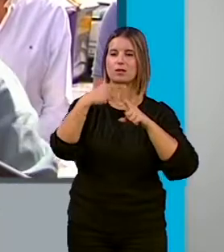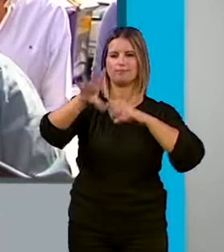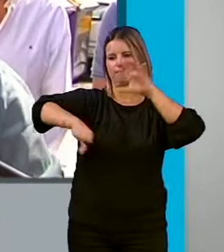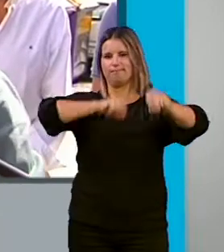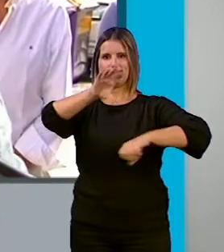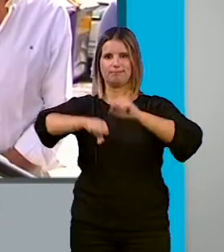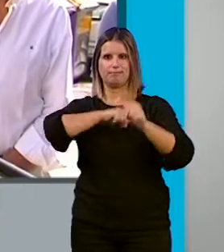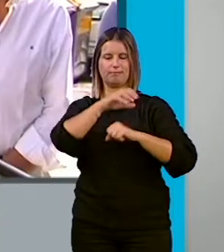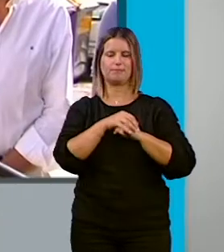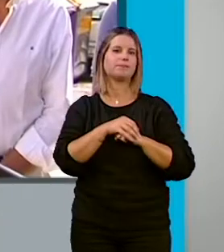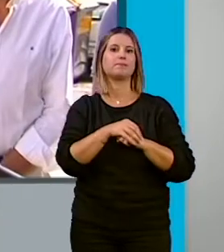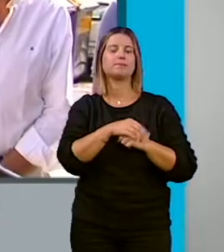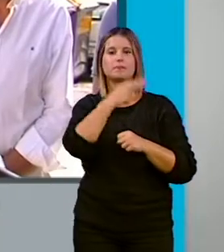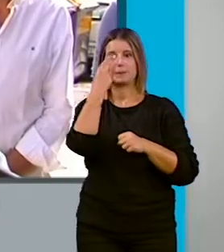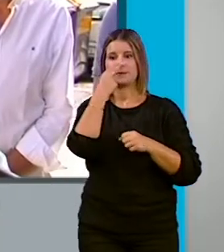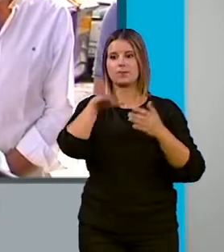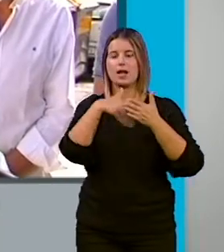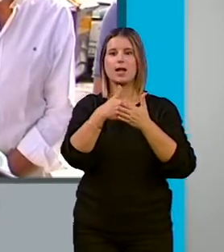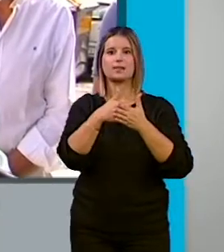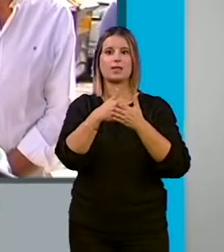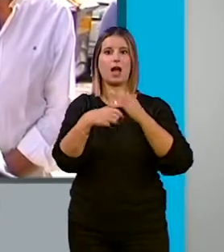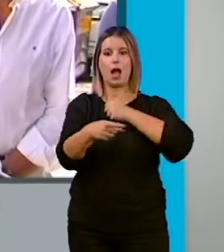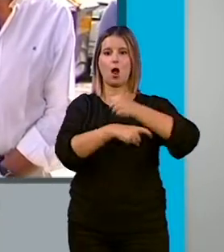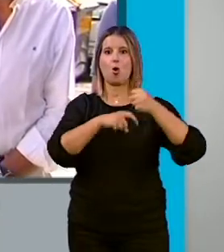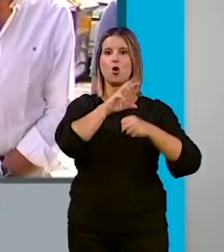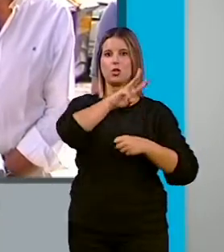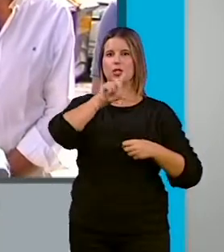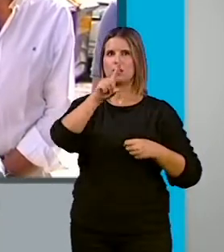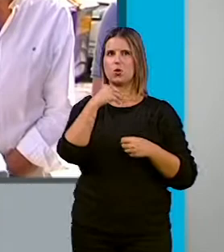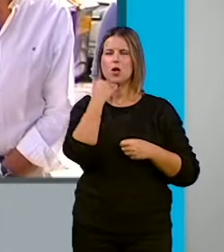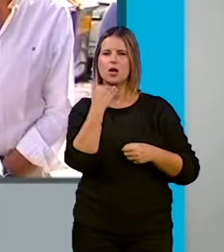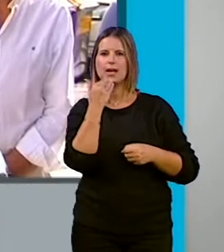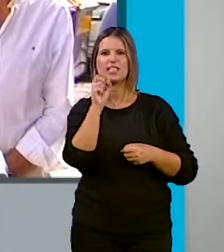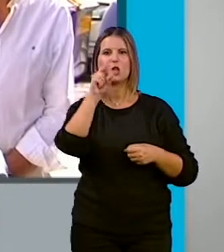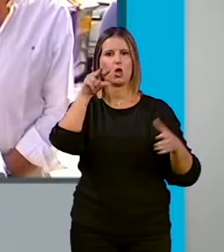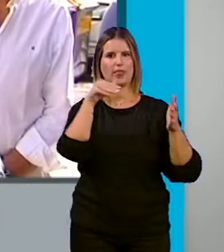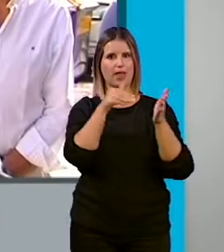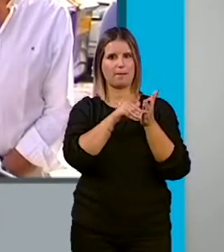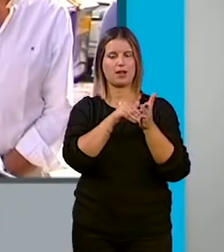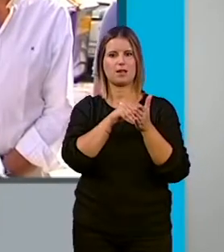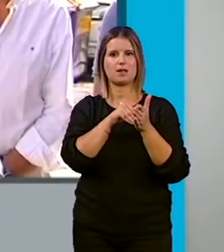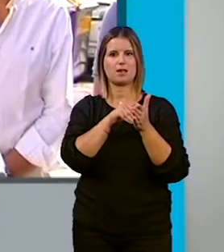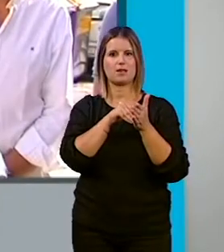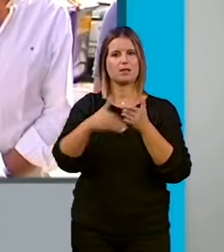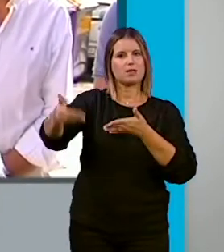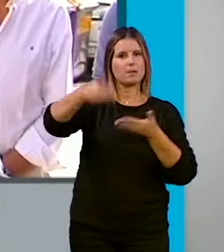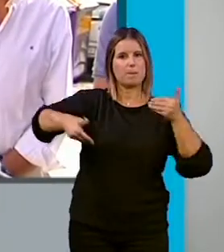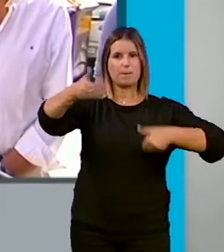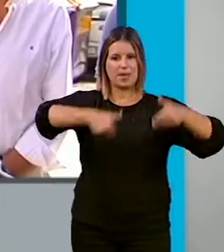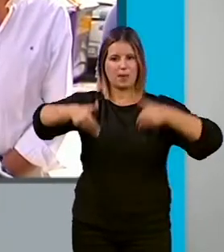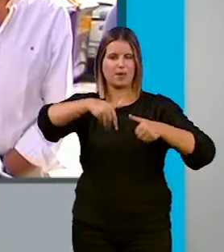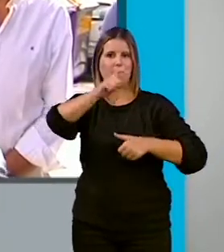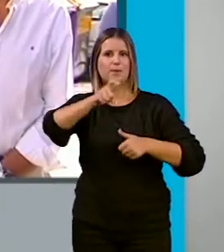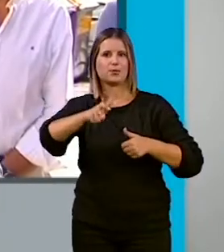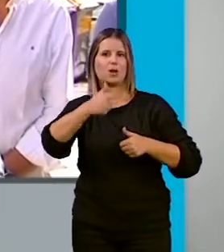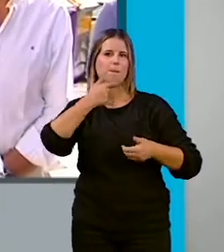interesante, hasta el 31 de agosto han sido casi 12.000 las peticiones por parte de los vecinos